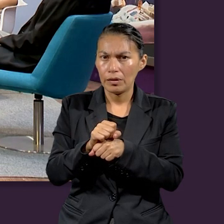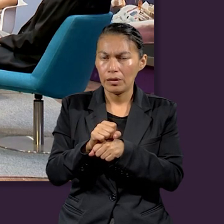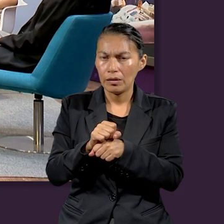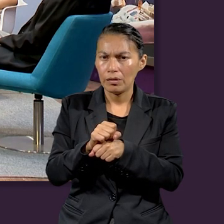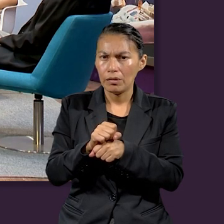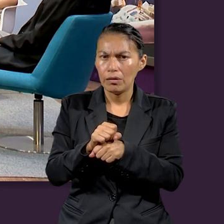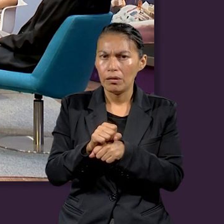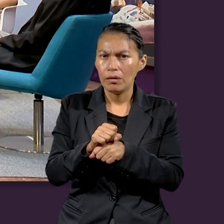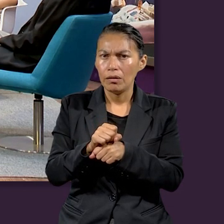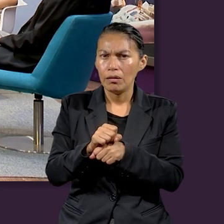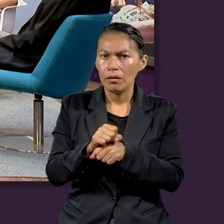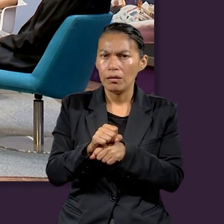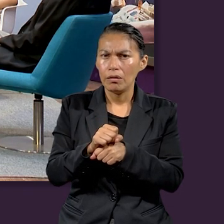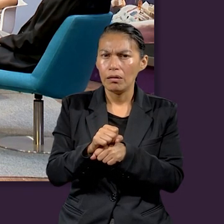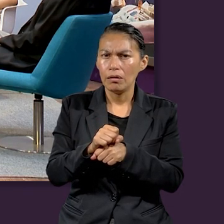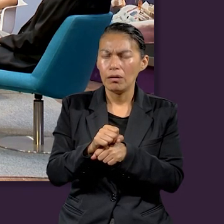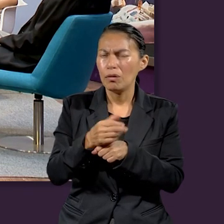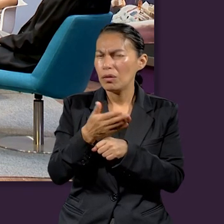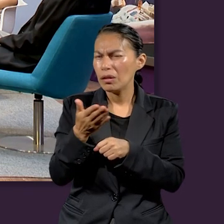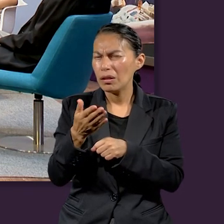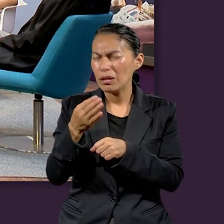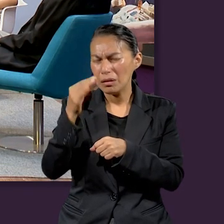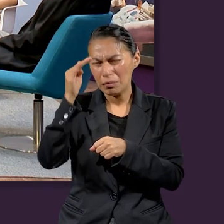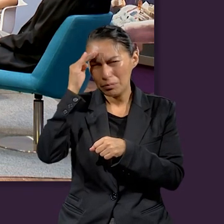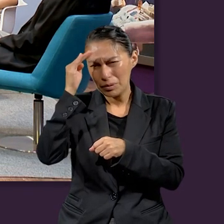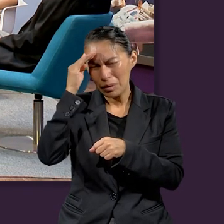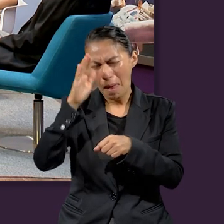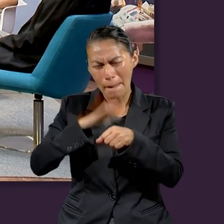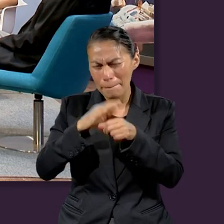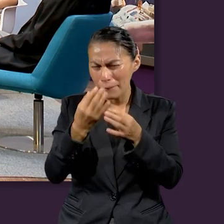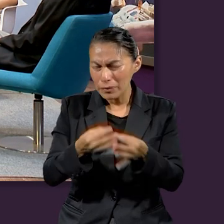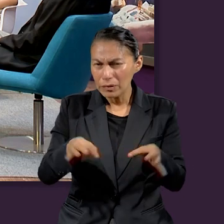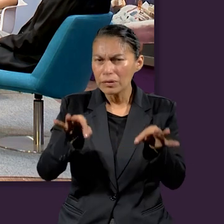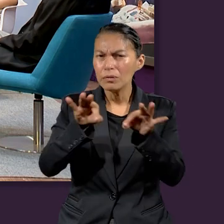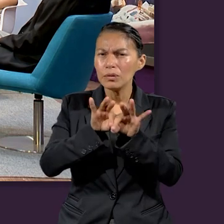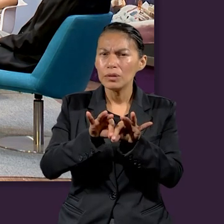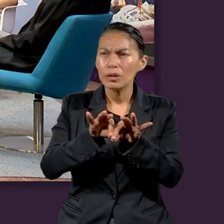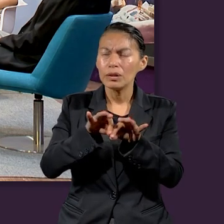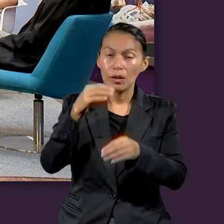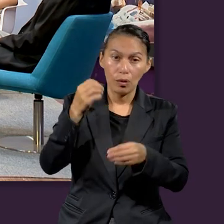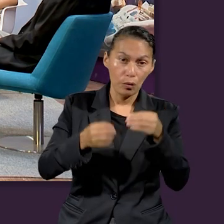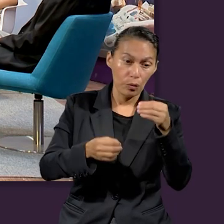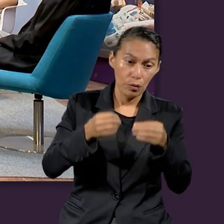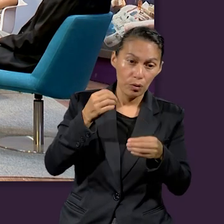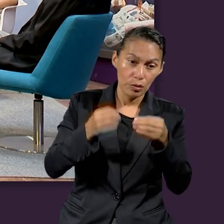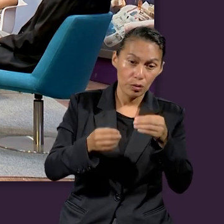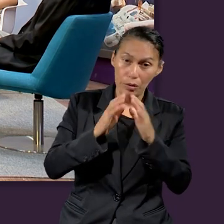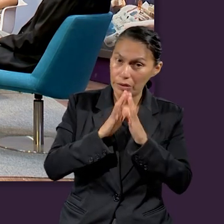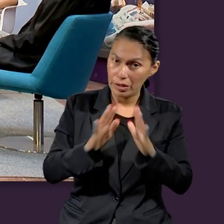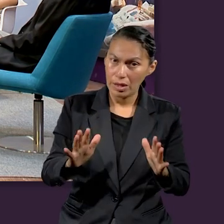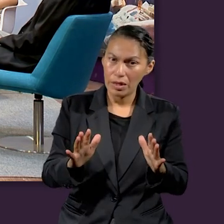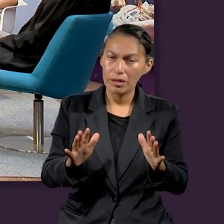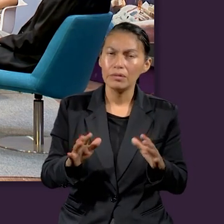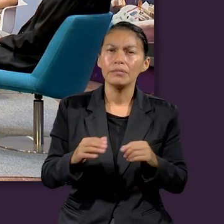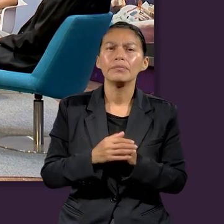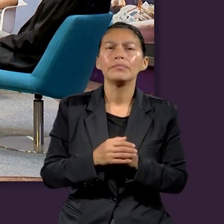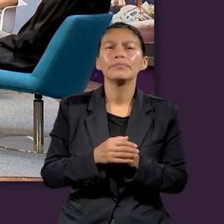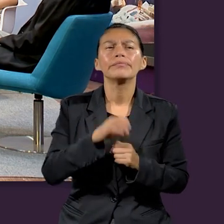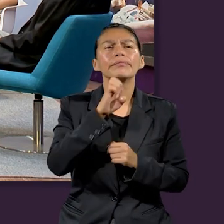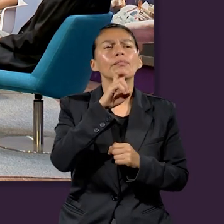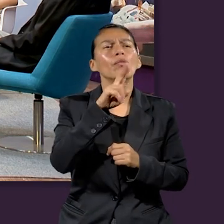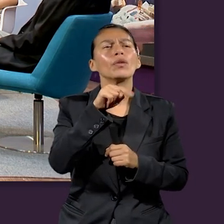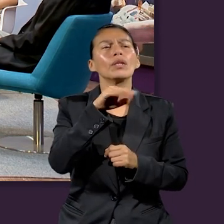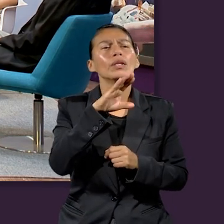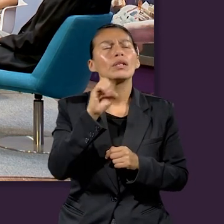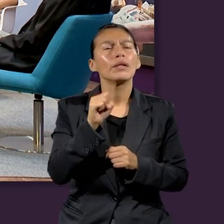¿cuál sería el elemento más importante para ustedes de este asunto de estar en el juicio, de que la hora del juicio ha llegado? Vamos a